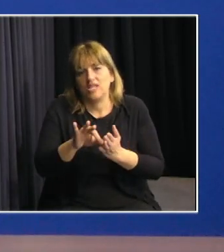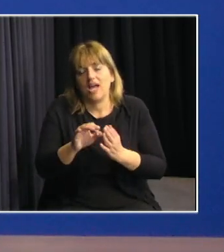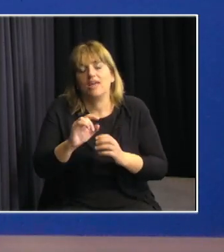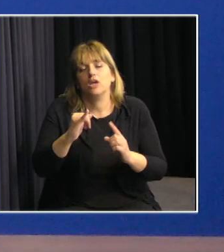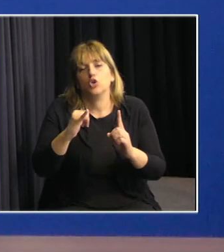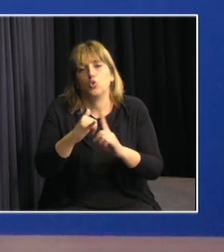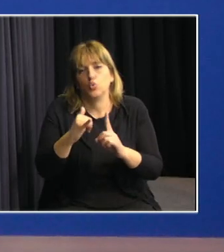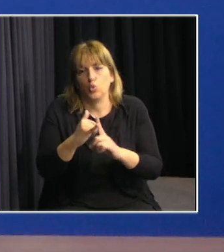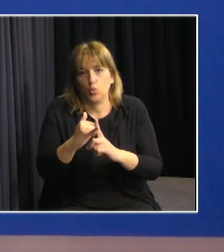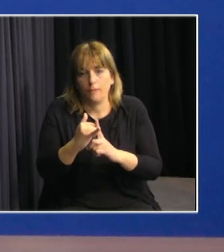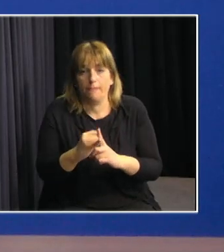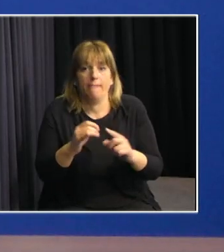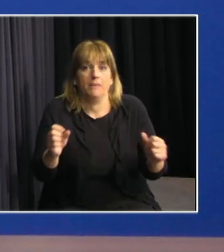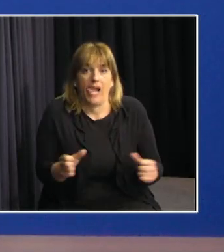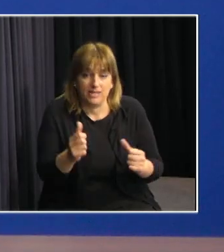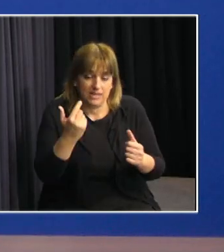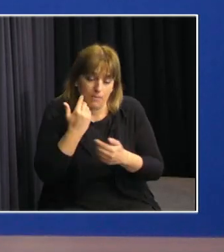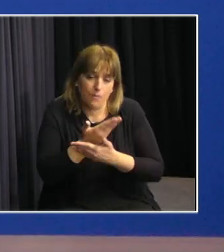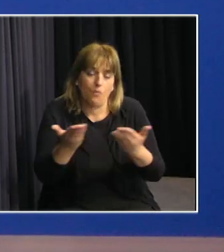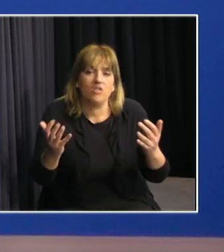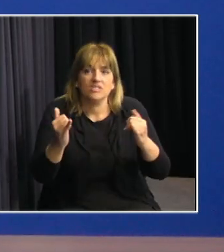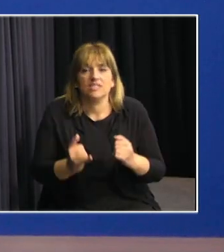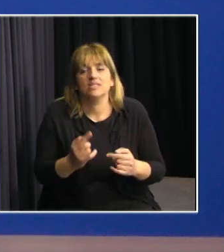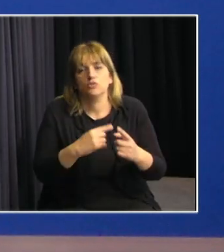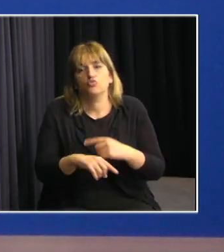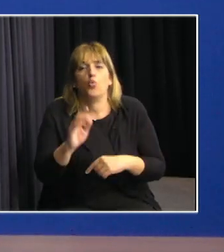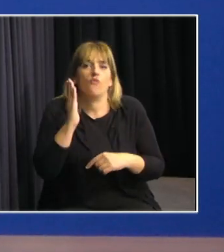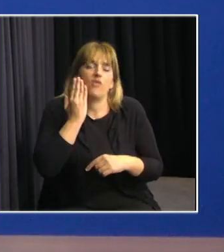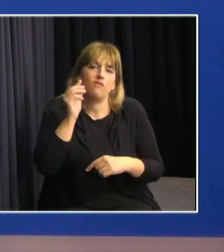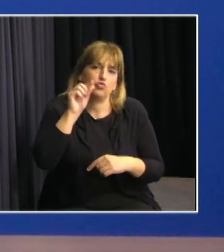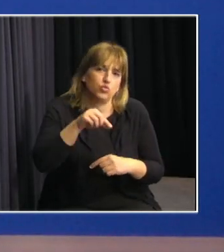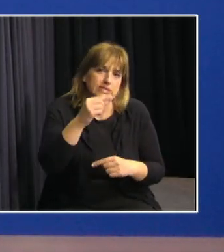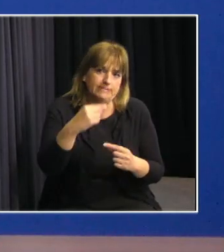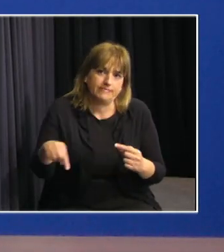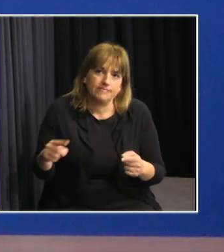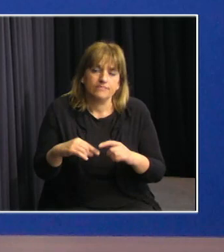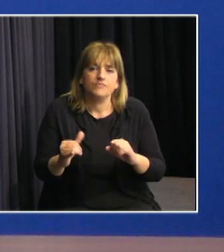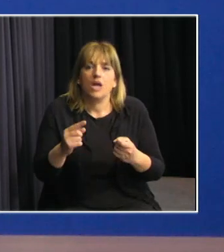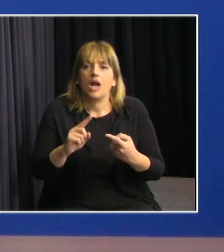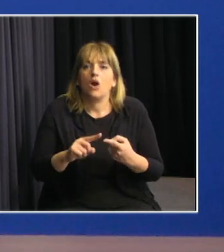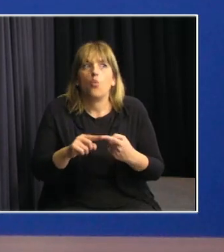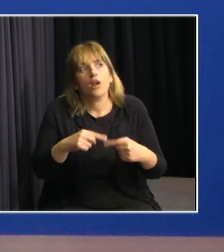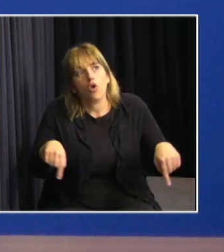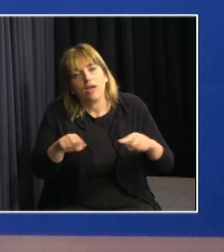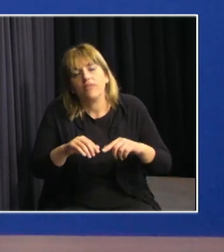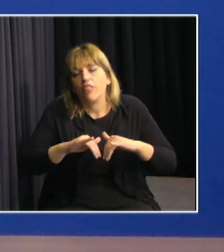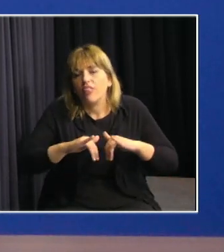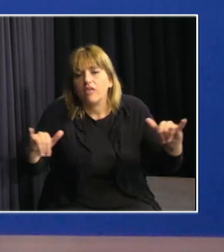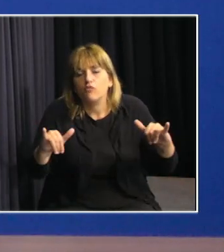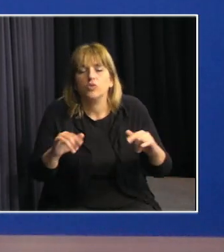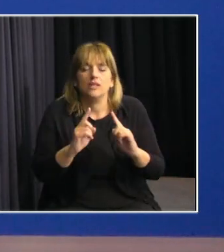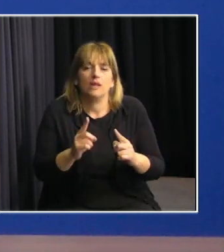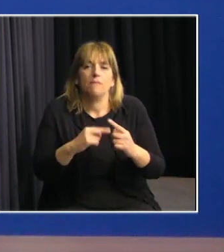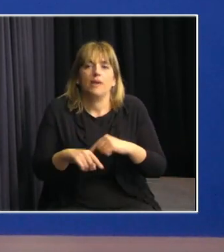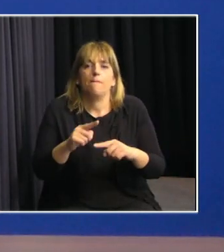SINAE y serán publicados en redes sociales. Asimismo, se acordó para que estas piezas sean difundidas por los medios